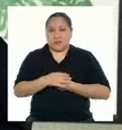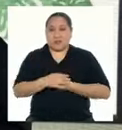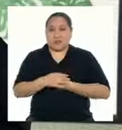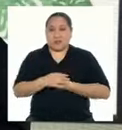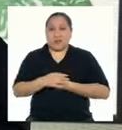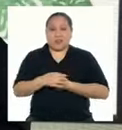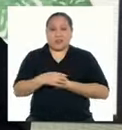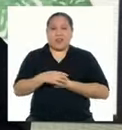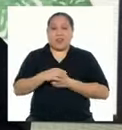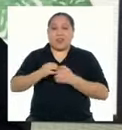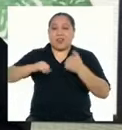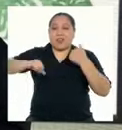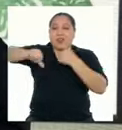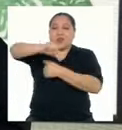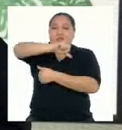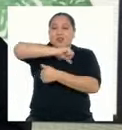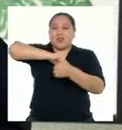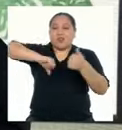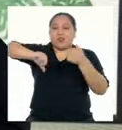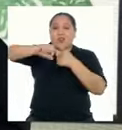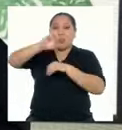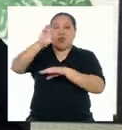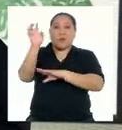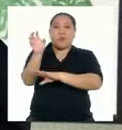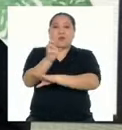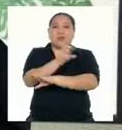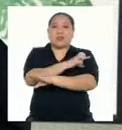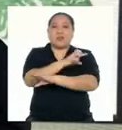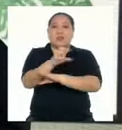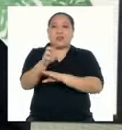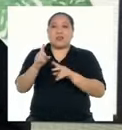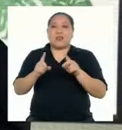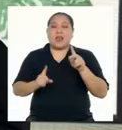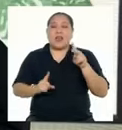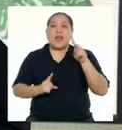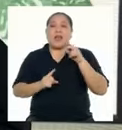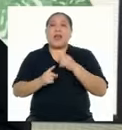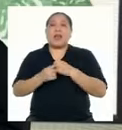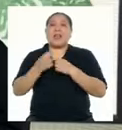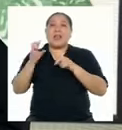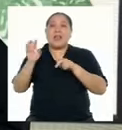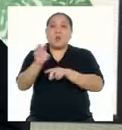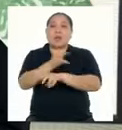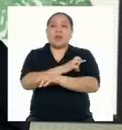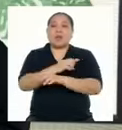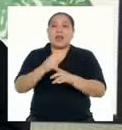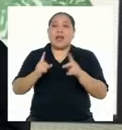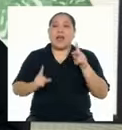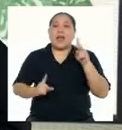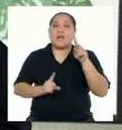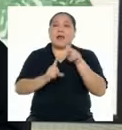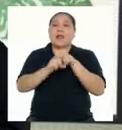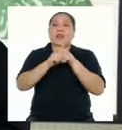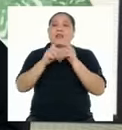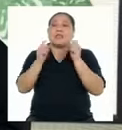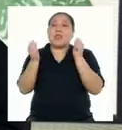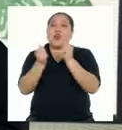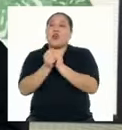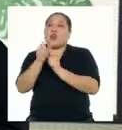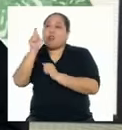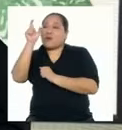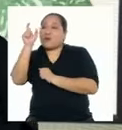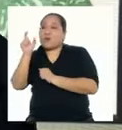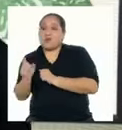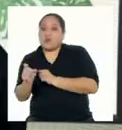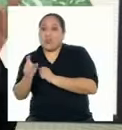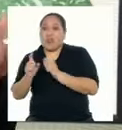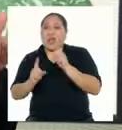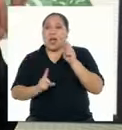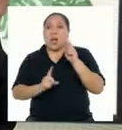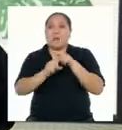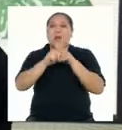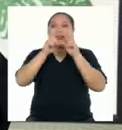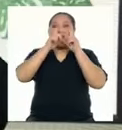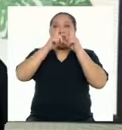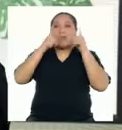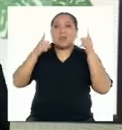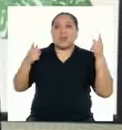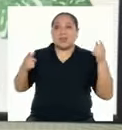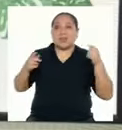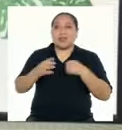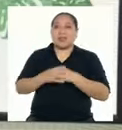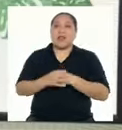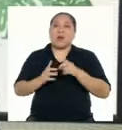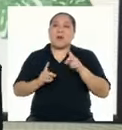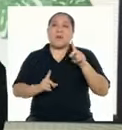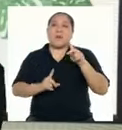tal manera que estamos rodeados de poesía ¿Cómo nace la poesía? Nace con el hombre Nace con el lenguaje Nace con la curiosidad que tenemos De entender